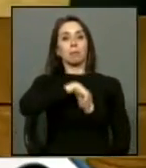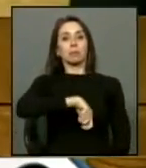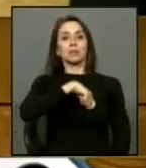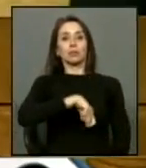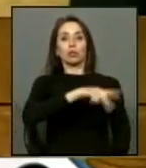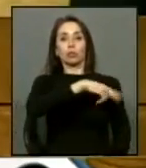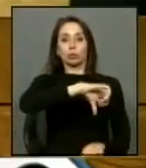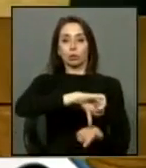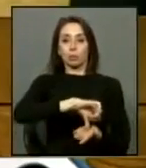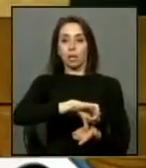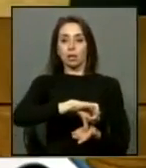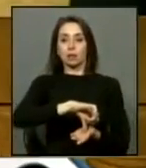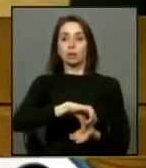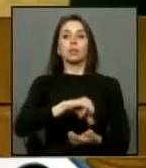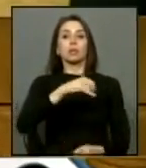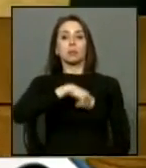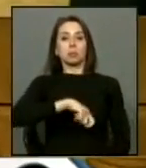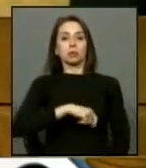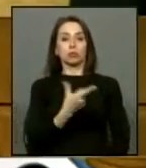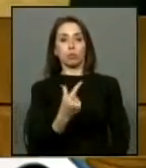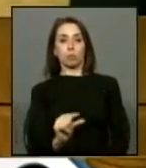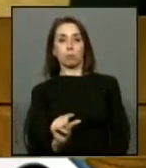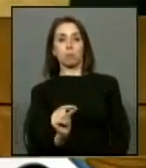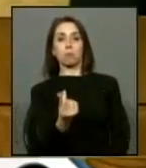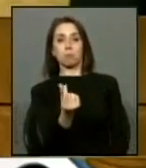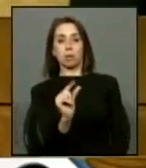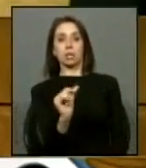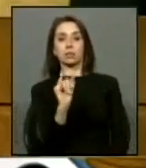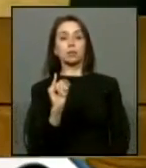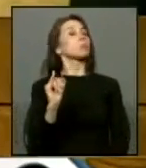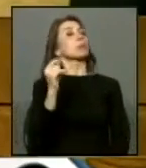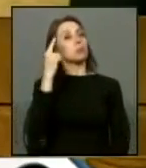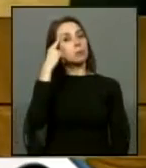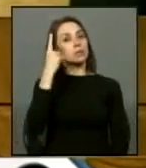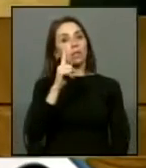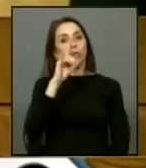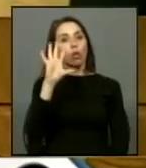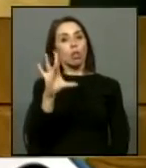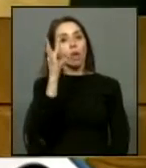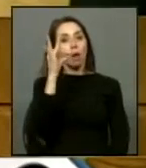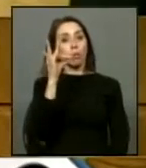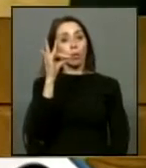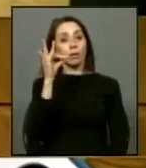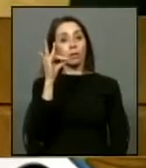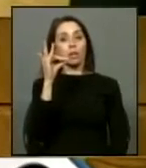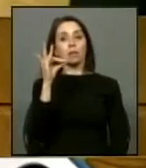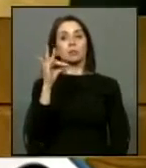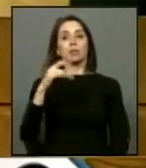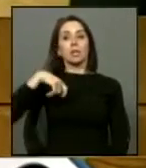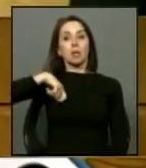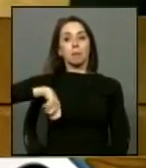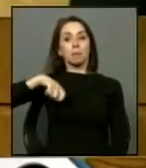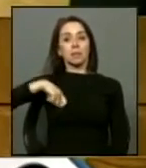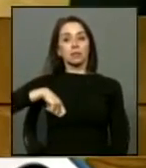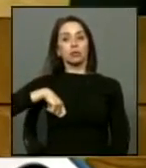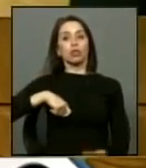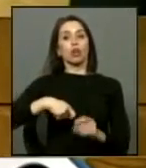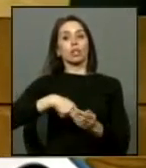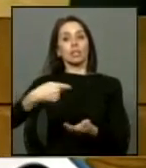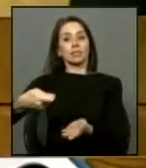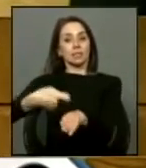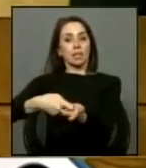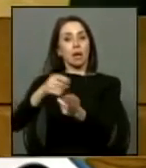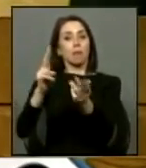que a mí me parece efectivamente que tienen una pensión muy baja pero parece no darse cuenta que las pensiones de reparación de las